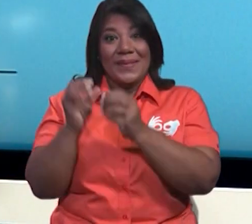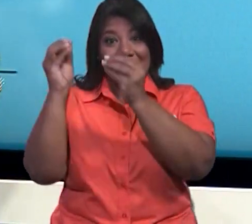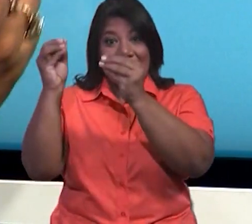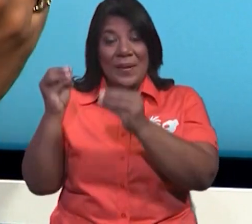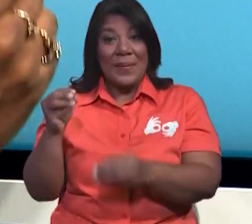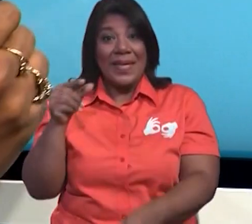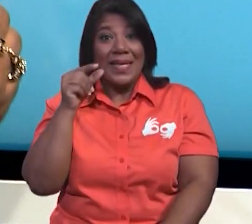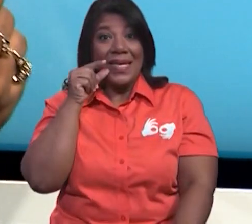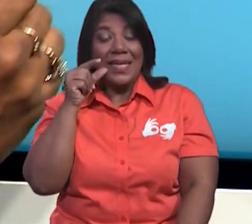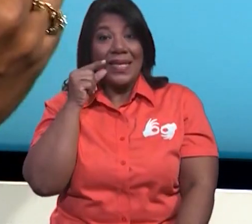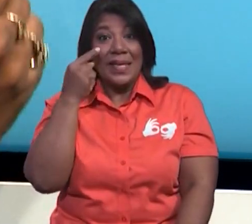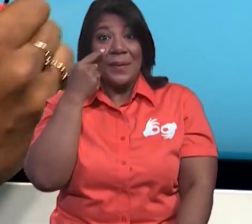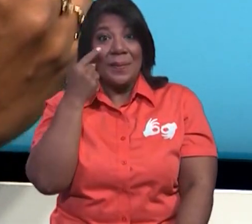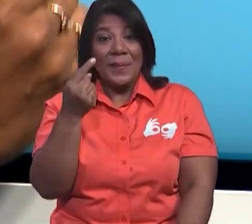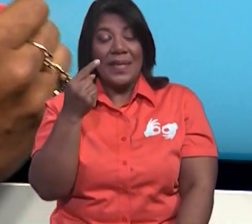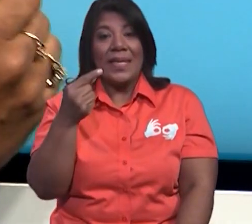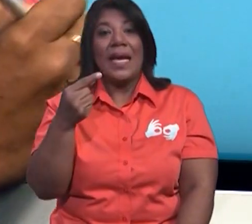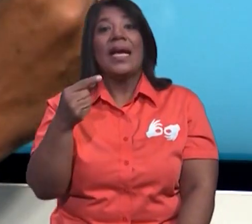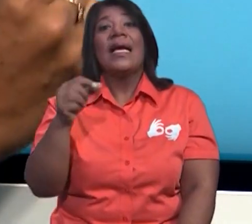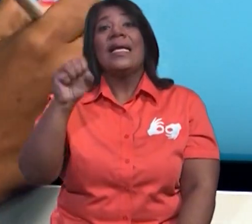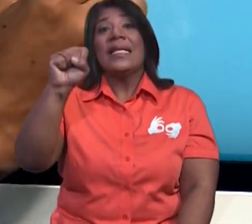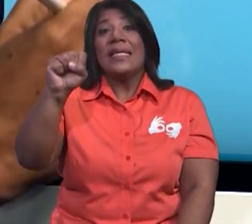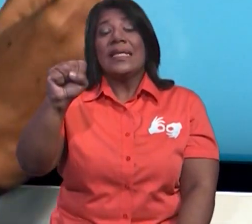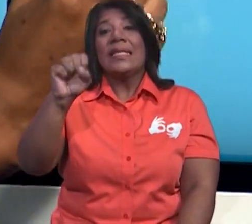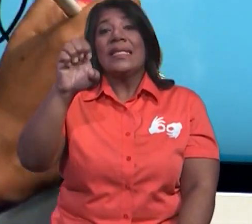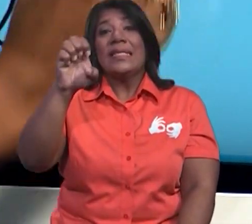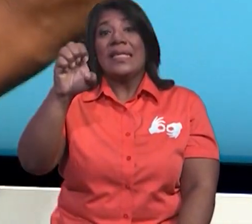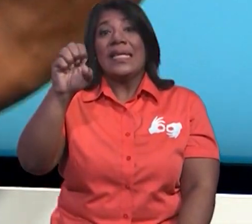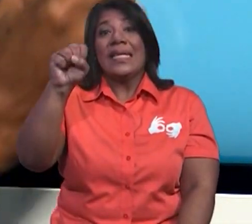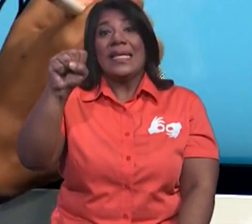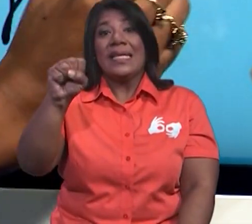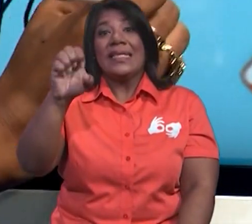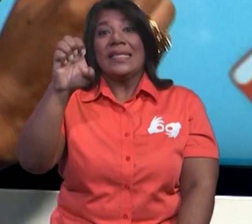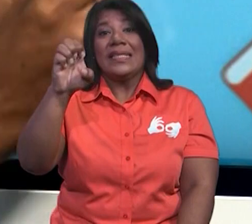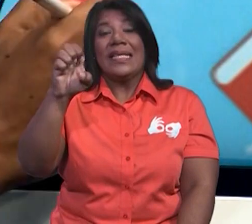Se lee así. Se, 60.